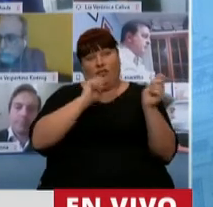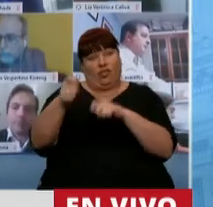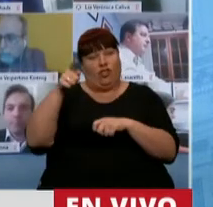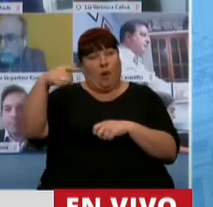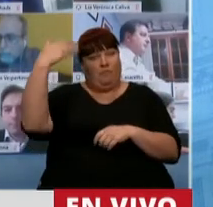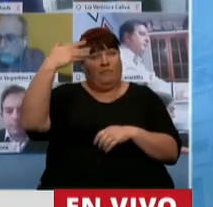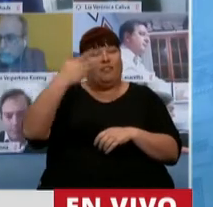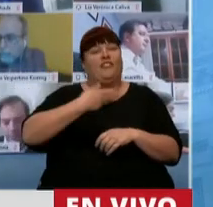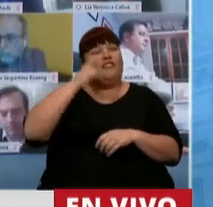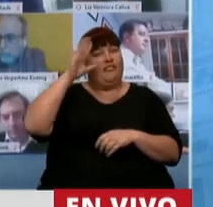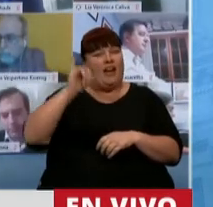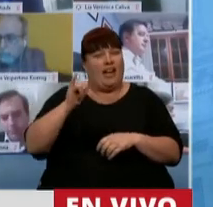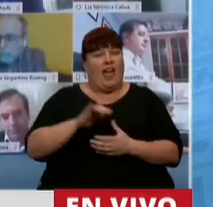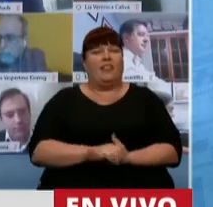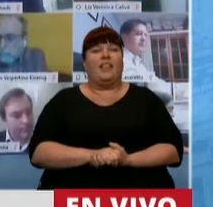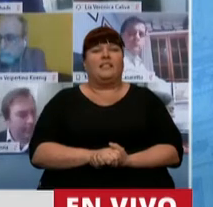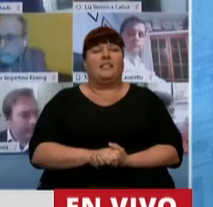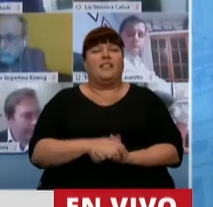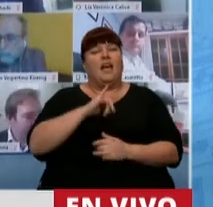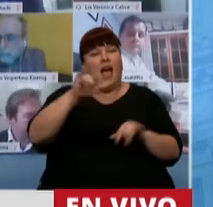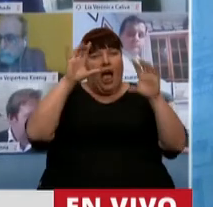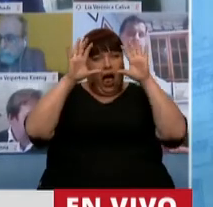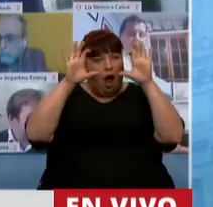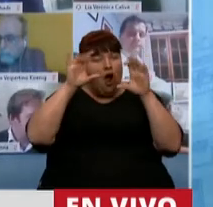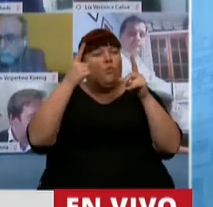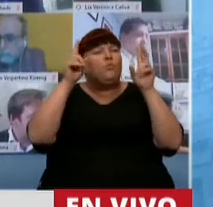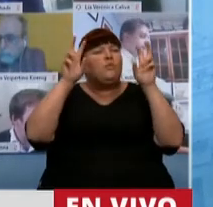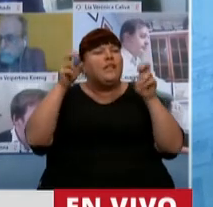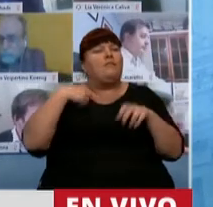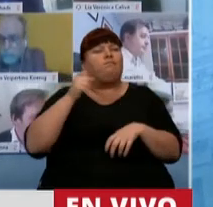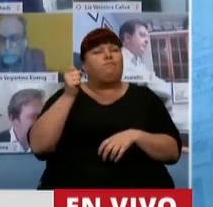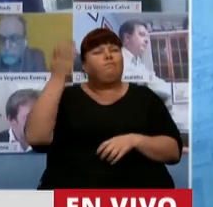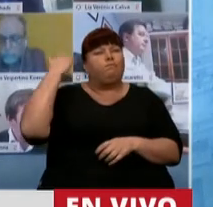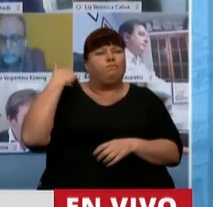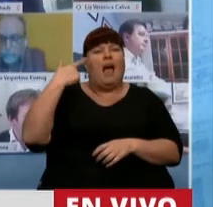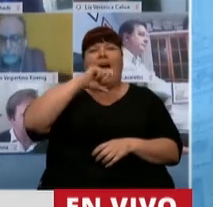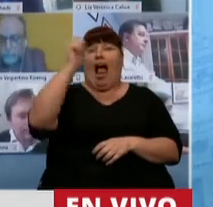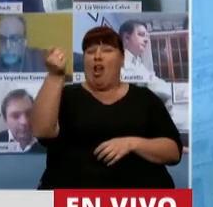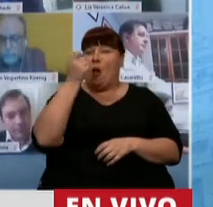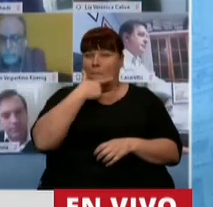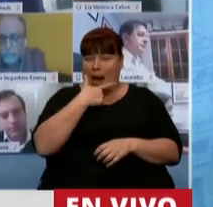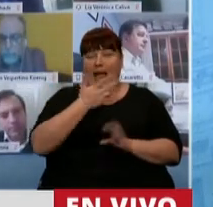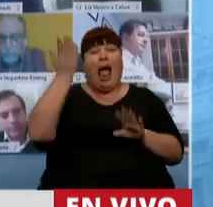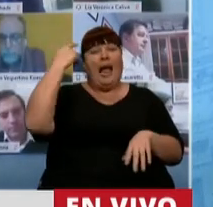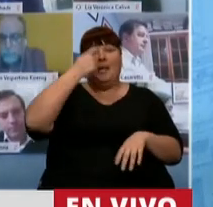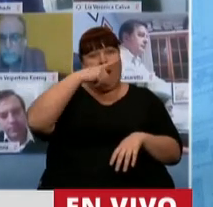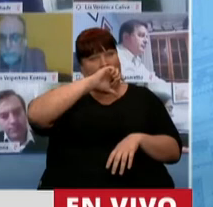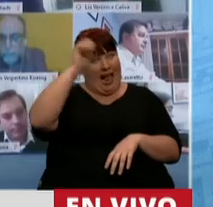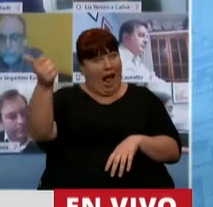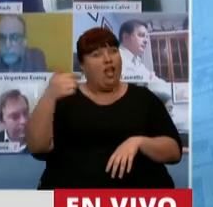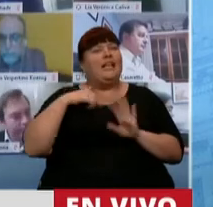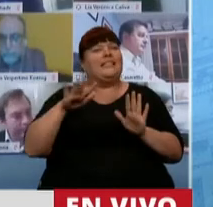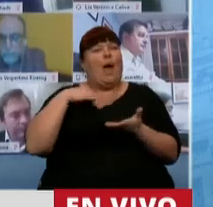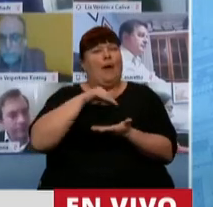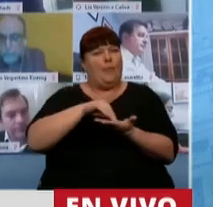Fernández Pati, voy a recordar una cosa que viví cuando ganó Macri. Cuando ganó Macri, yo